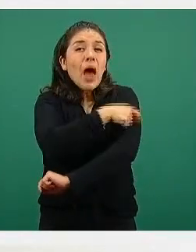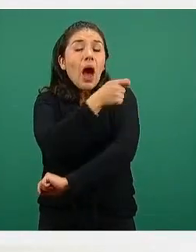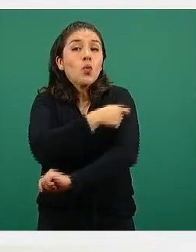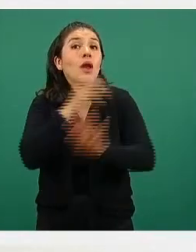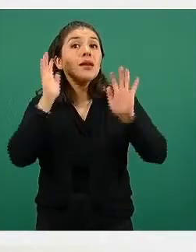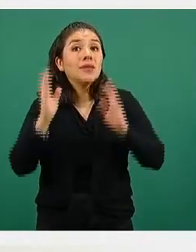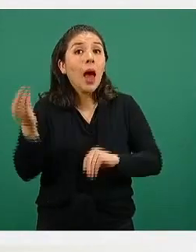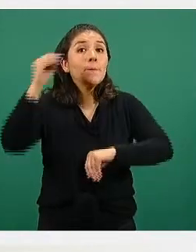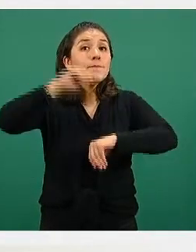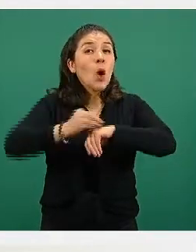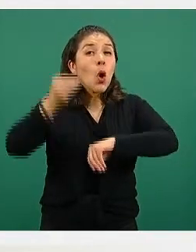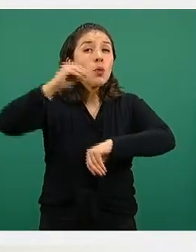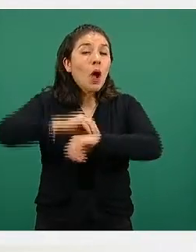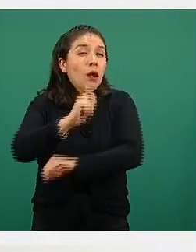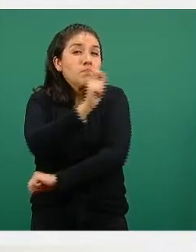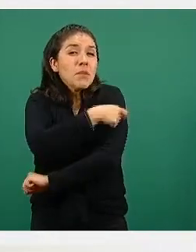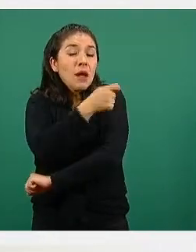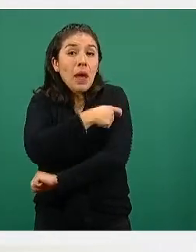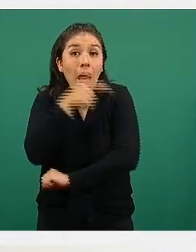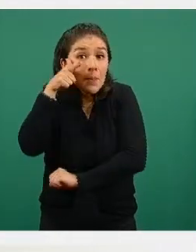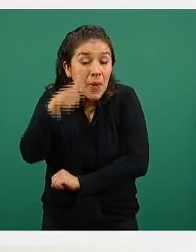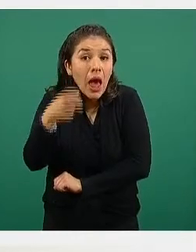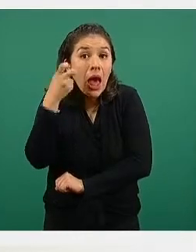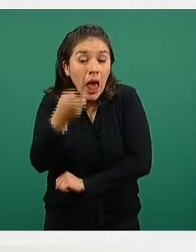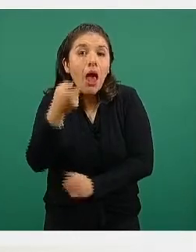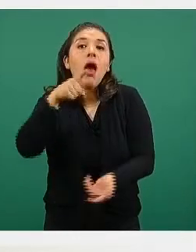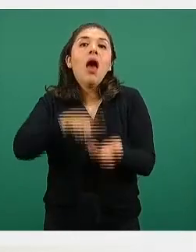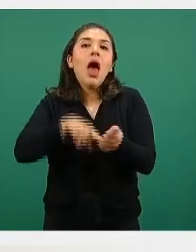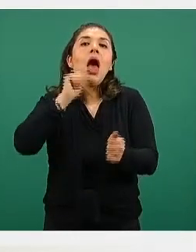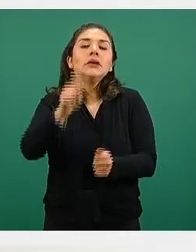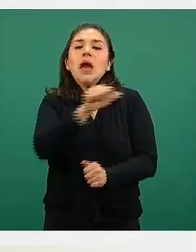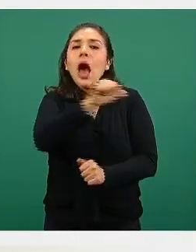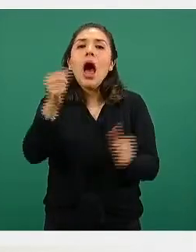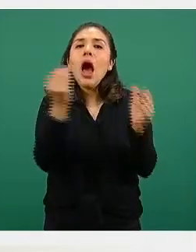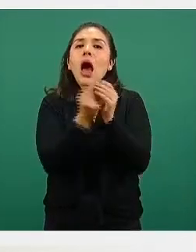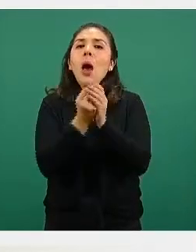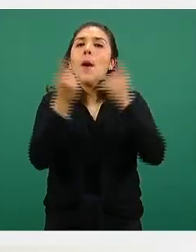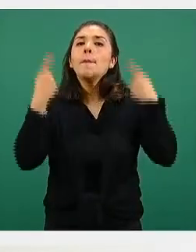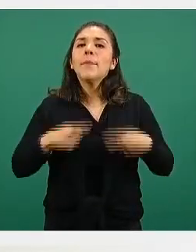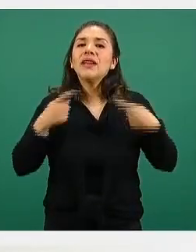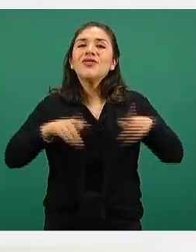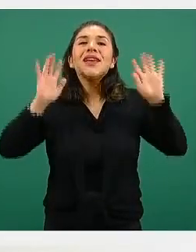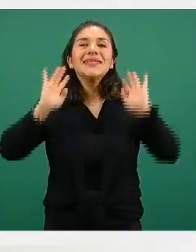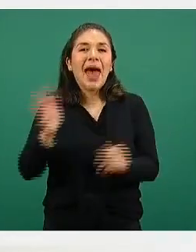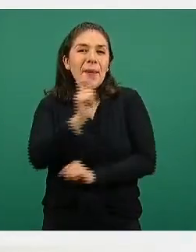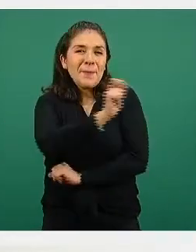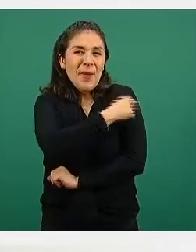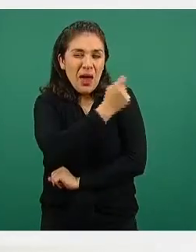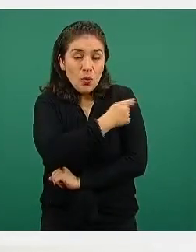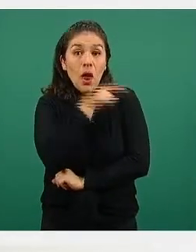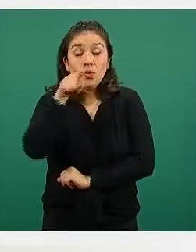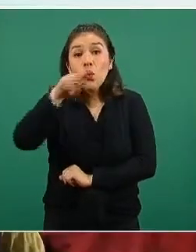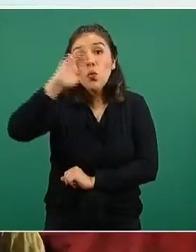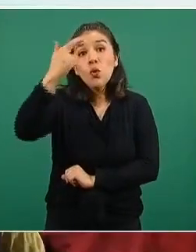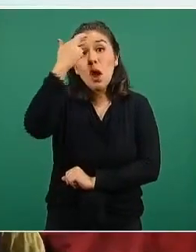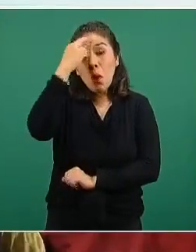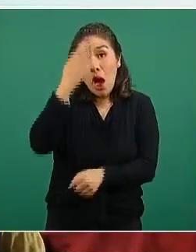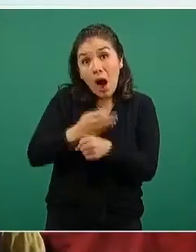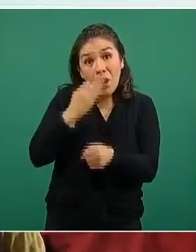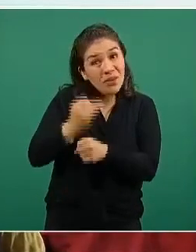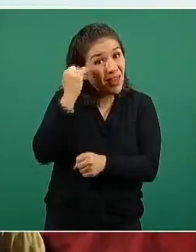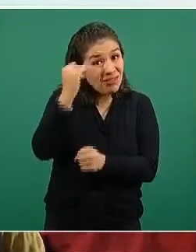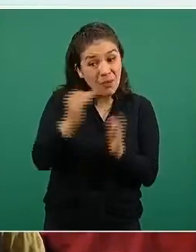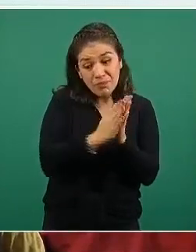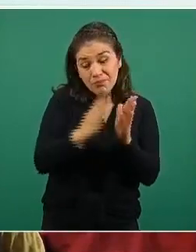dosis aplicadas que a su vez representan personas que hasta el momento se han vacunado. Recordando que en esta etapa